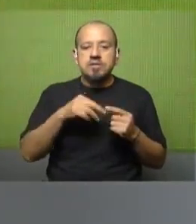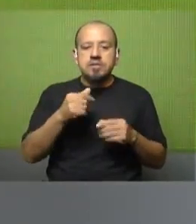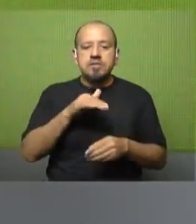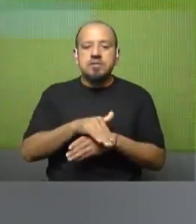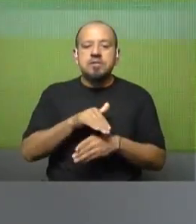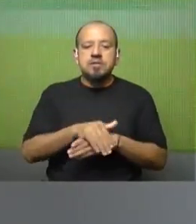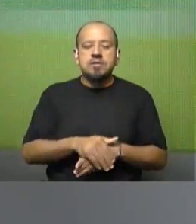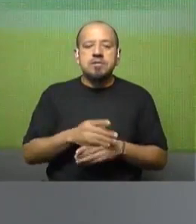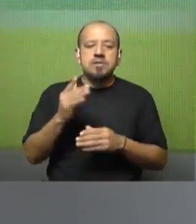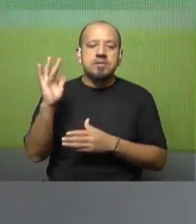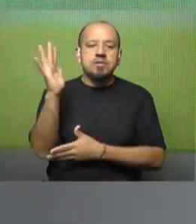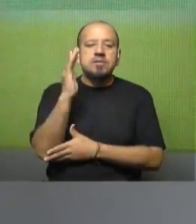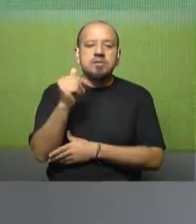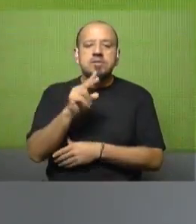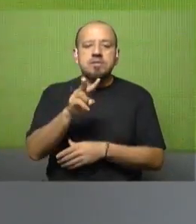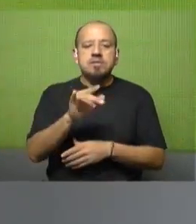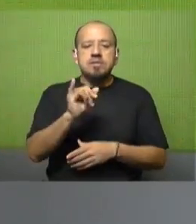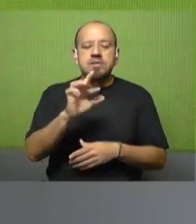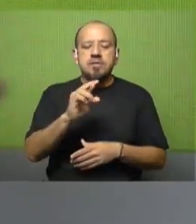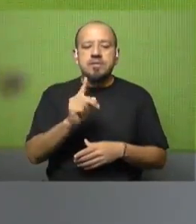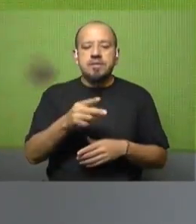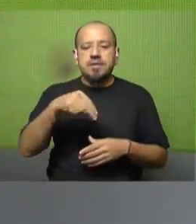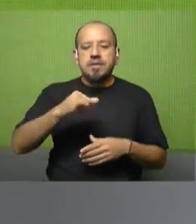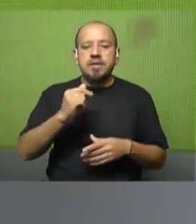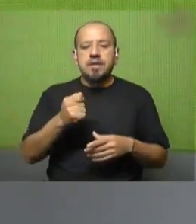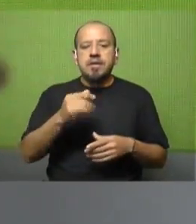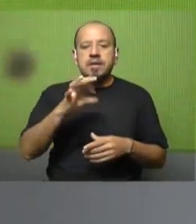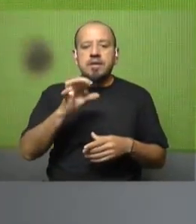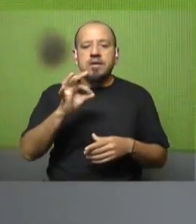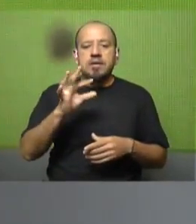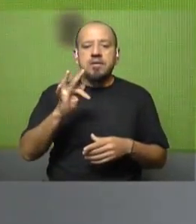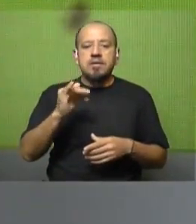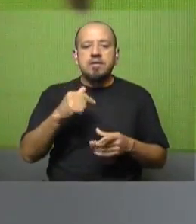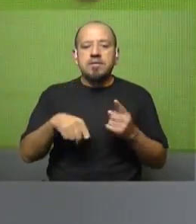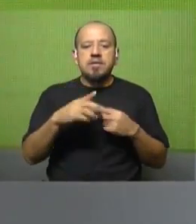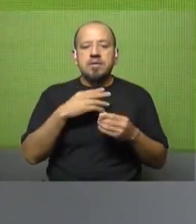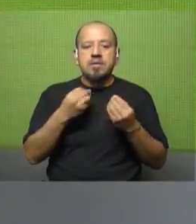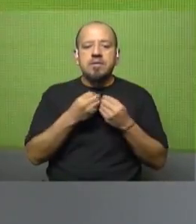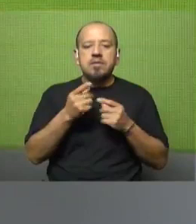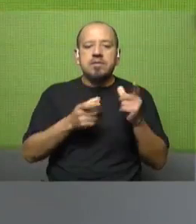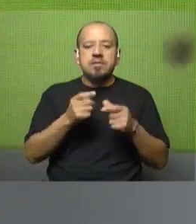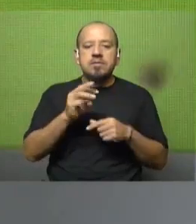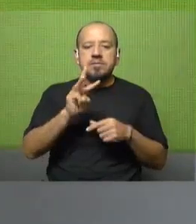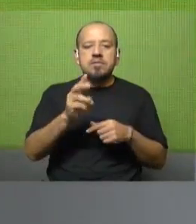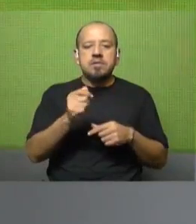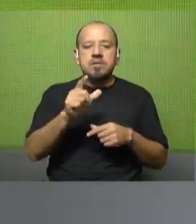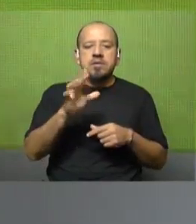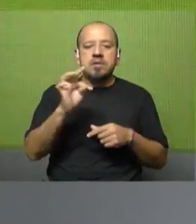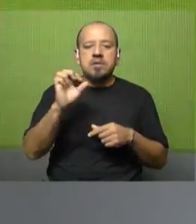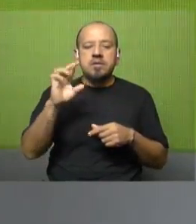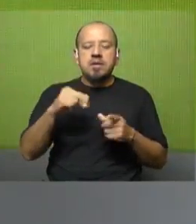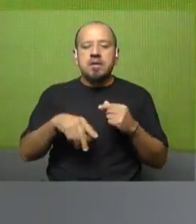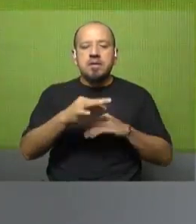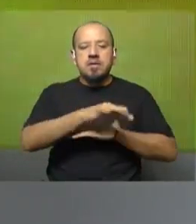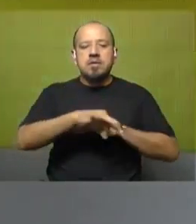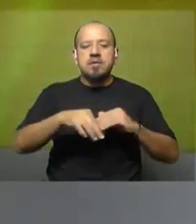programa. A Virginia y a Sofía, también vecinas de la zona, y mucha gente, por supuesto, más. Y a Walter Castelli, un arquitecto y su señora que desde